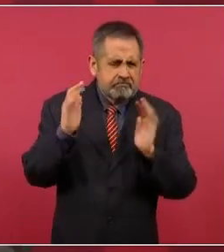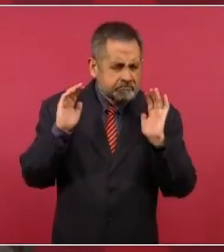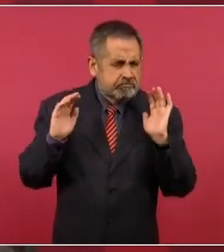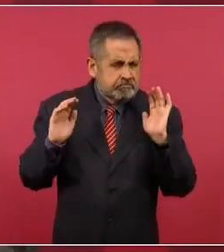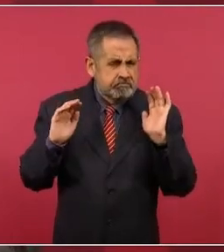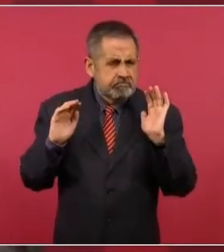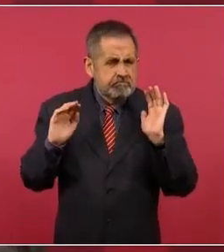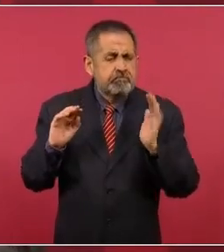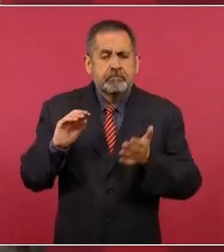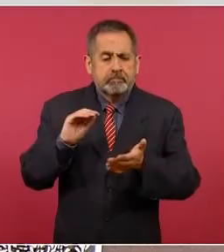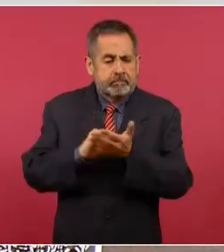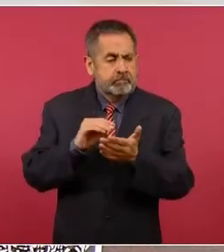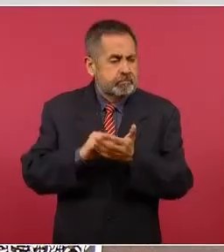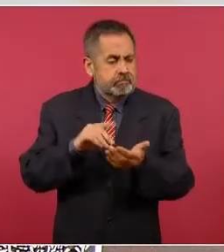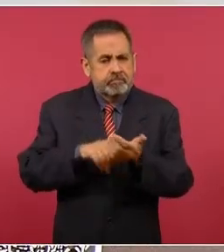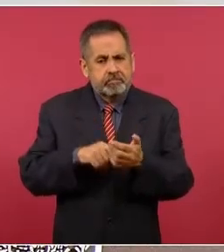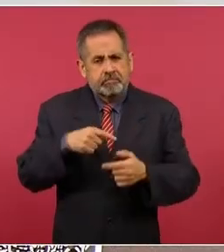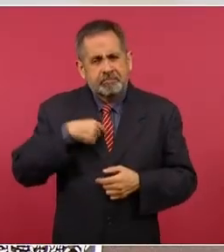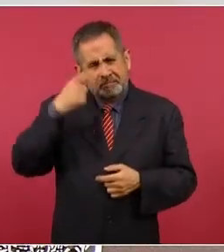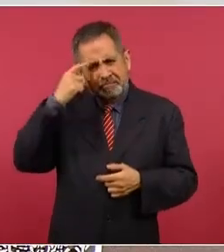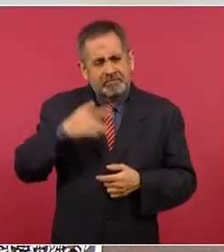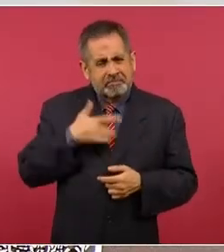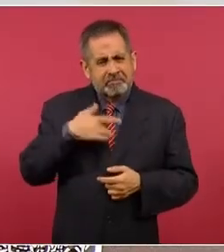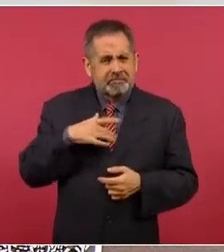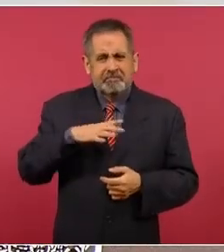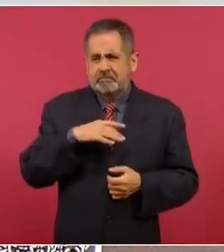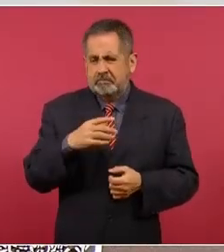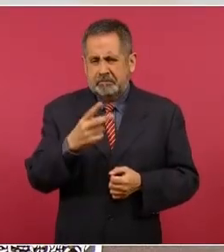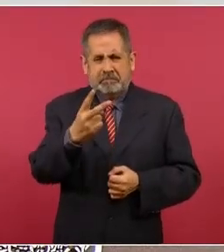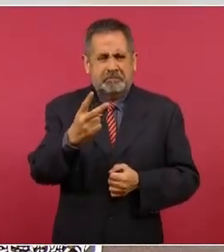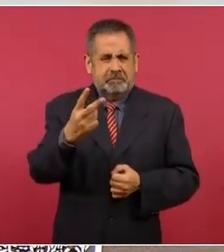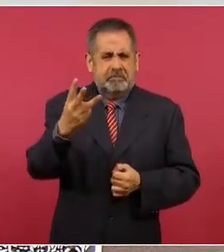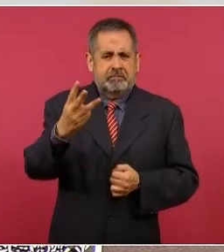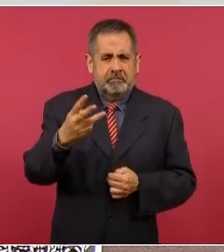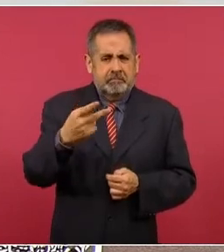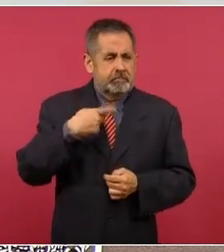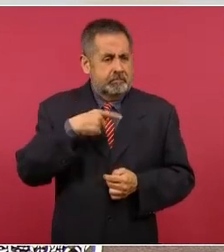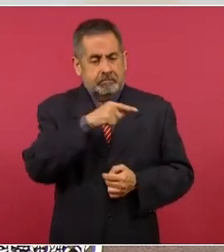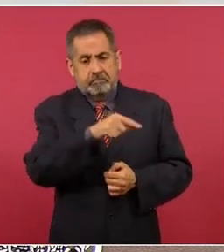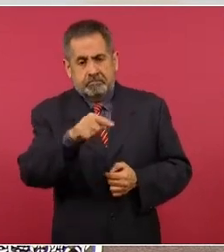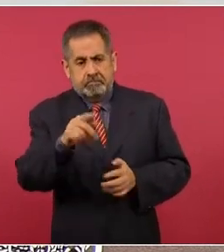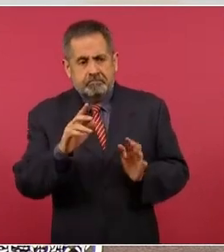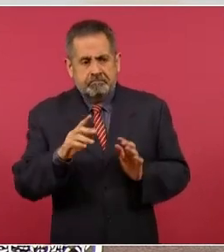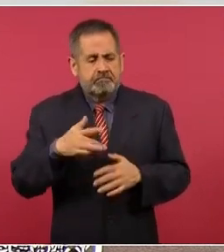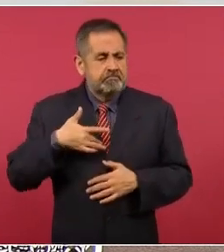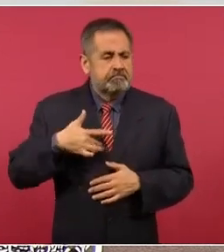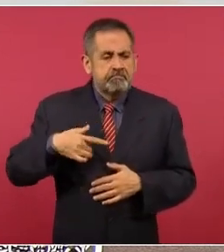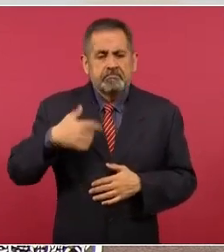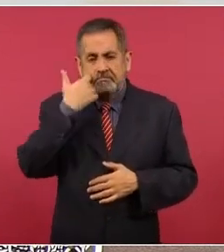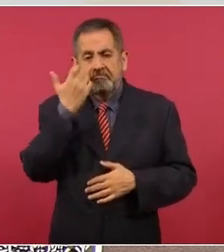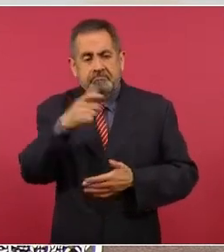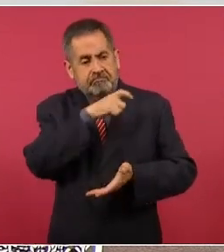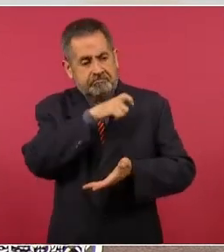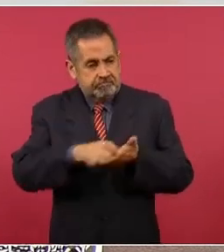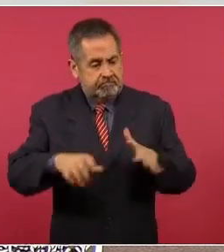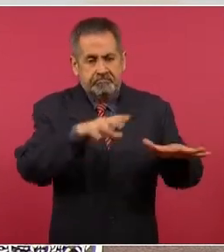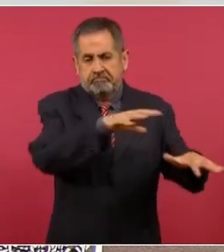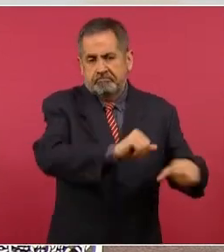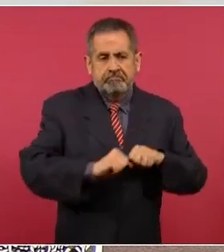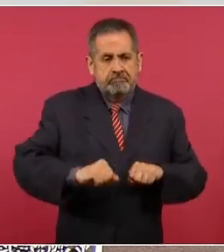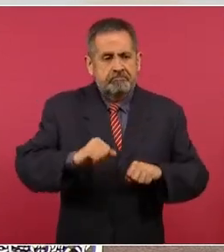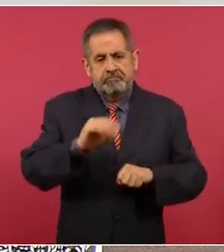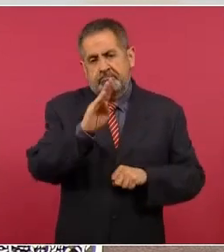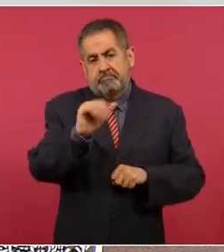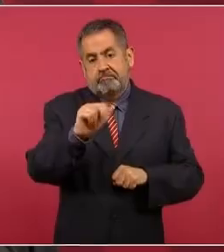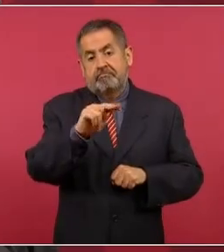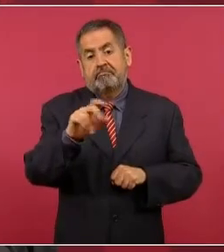tengo entendido dos o tres interesados en la compra